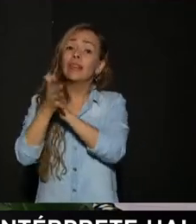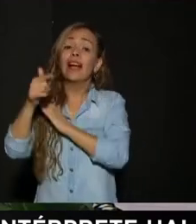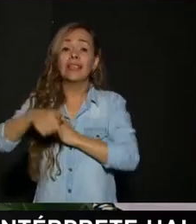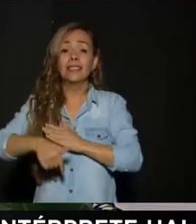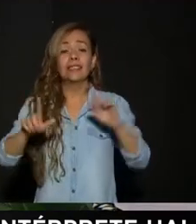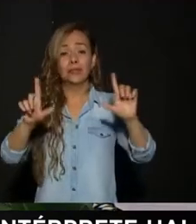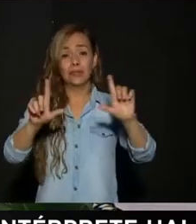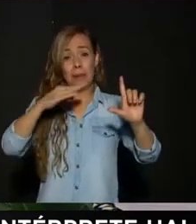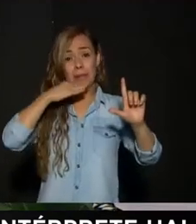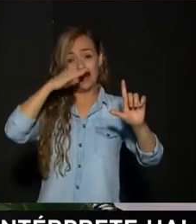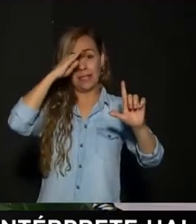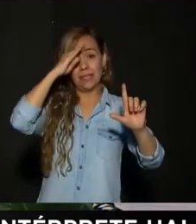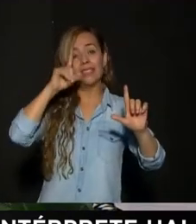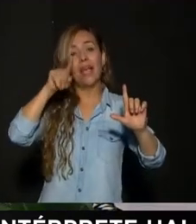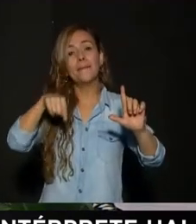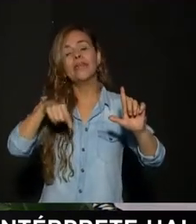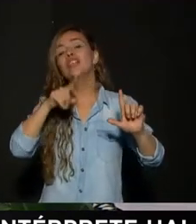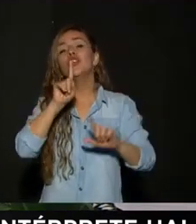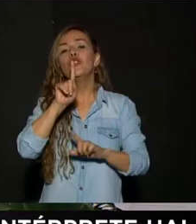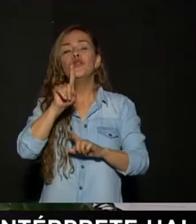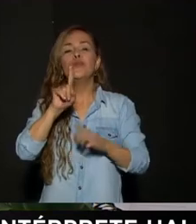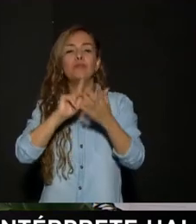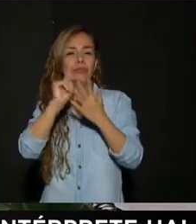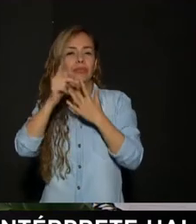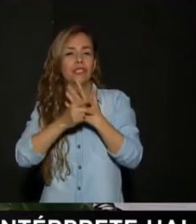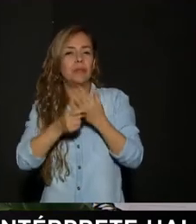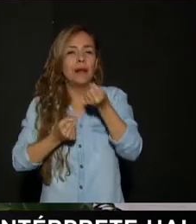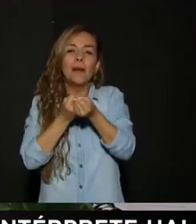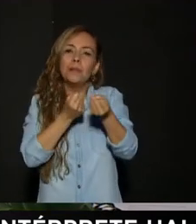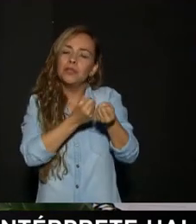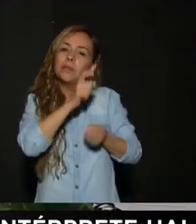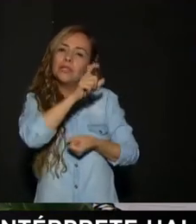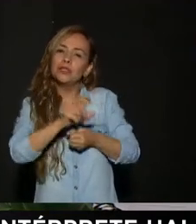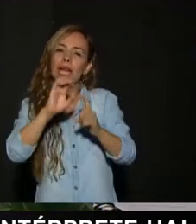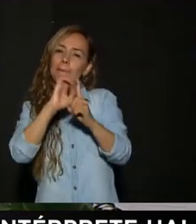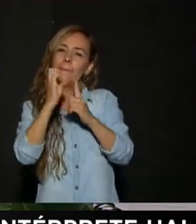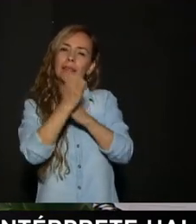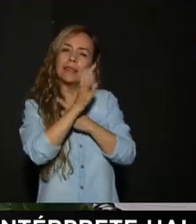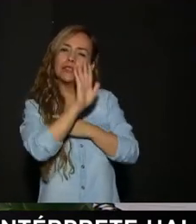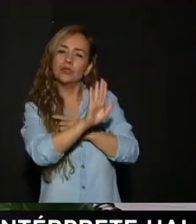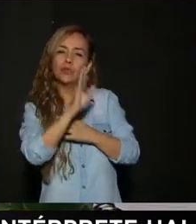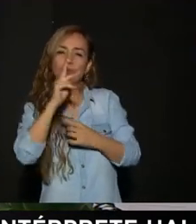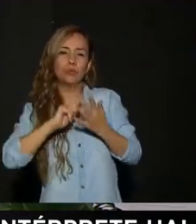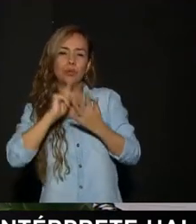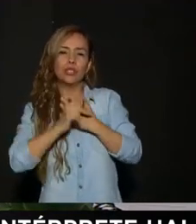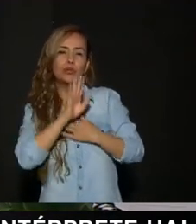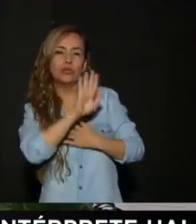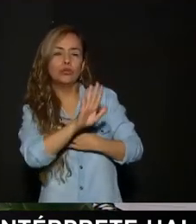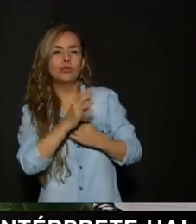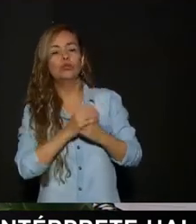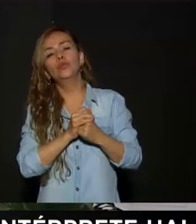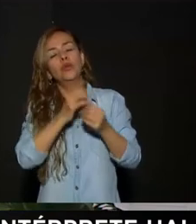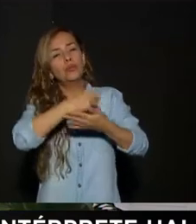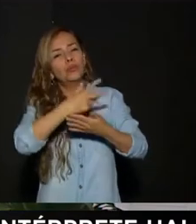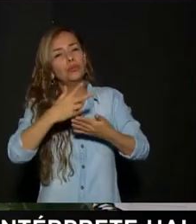chévere Que se llama Un programa Que se llama Misión posible Que es para los emprendedores Para que estén conectados Con ese programa Que también resalta Todos los